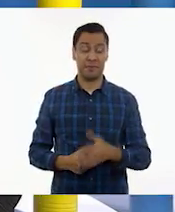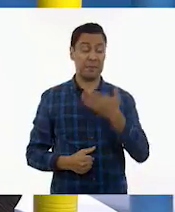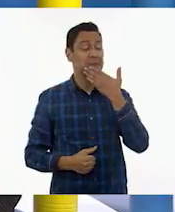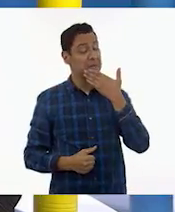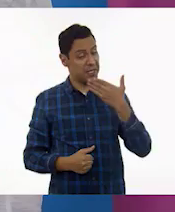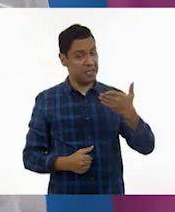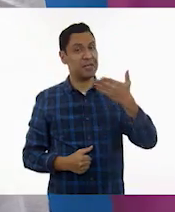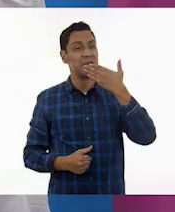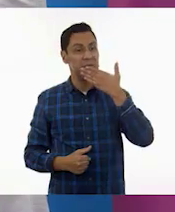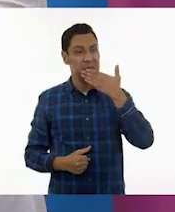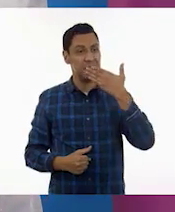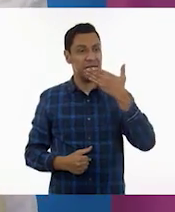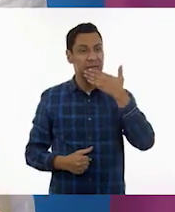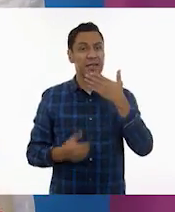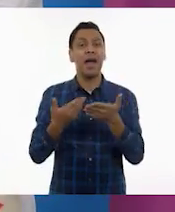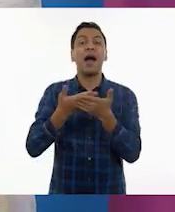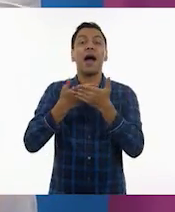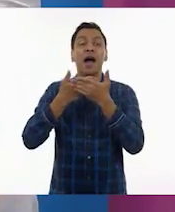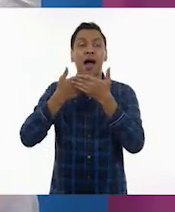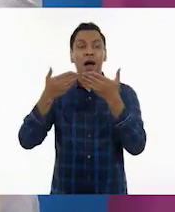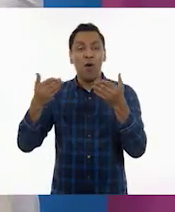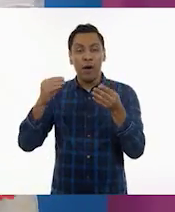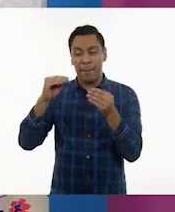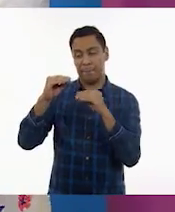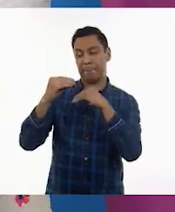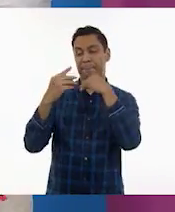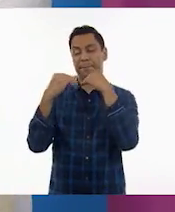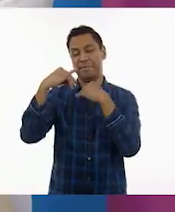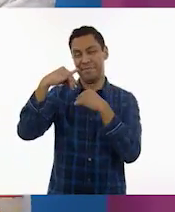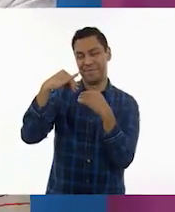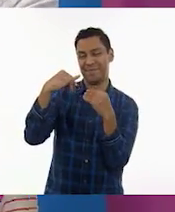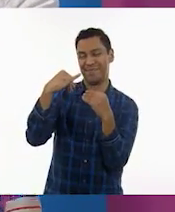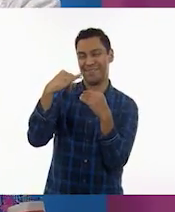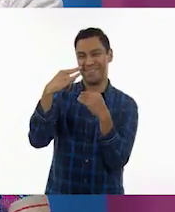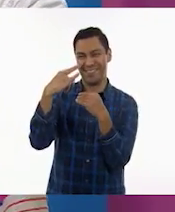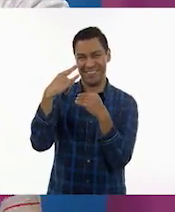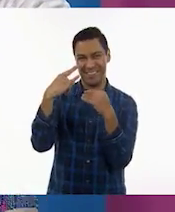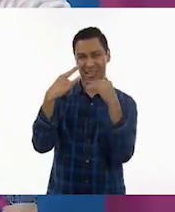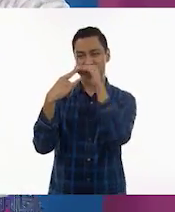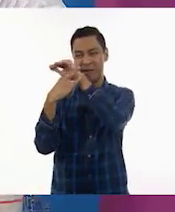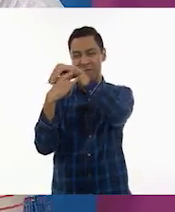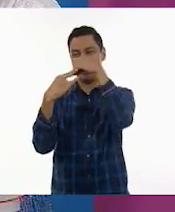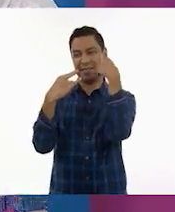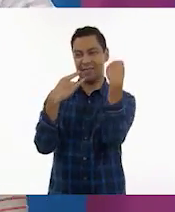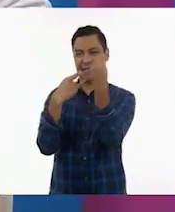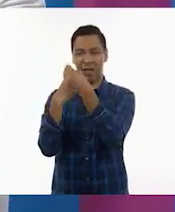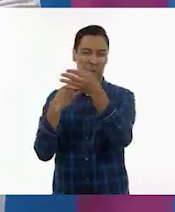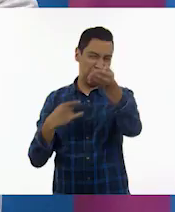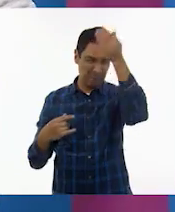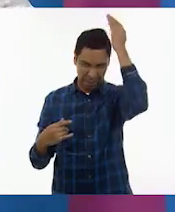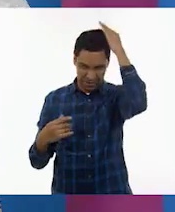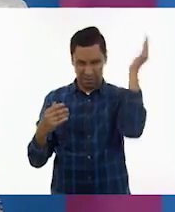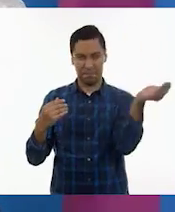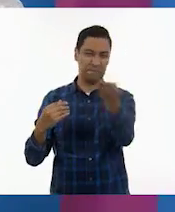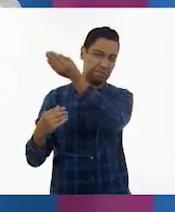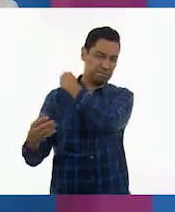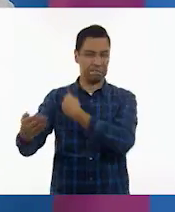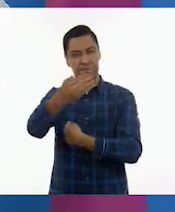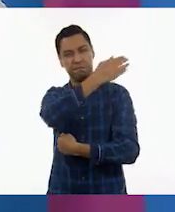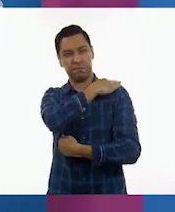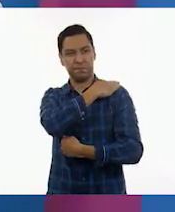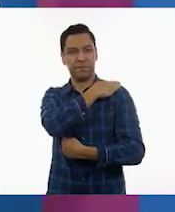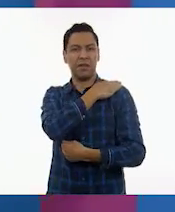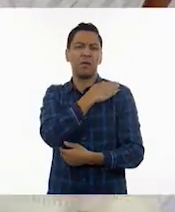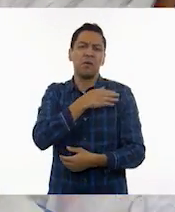Y ahora vamos a poner el rebozo en la cabeza de la vieja Ixmucané. Como ven, cualquier tela, ustedes pueden hacer